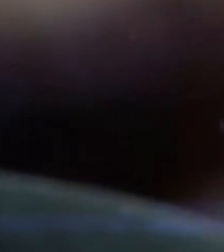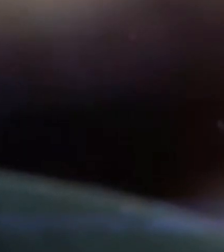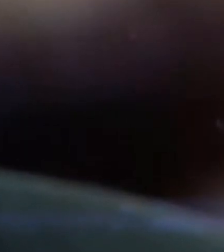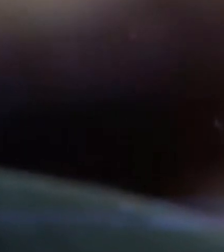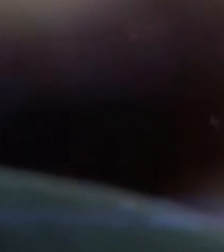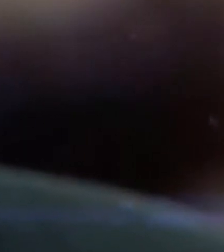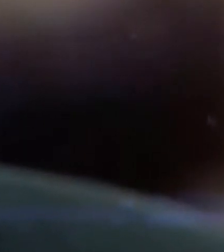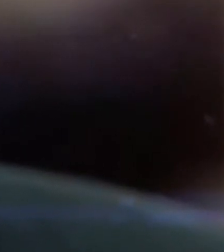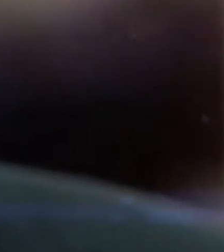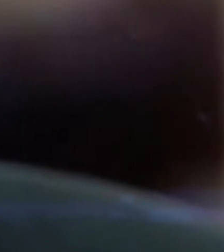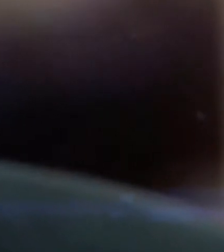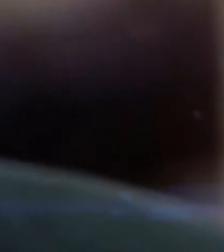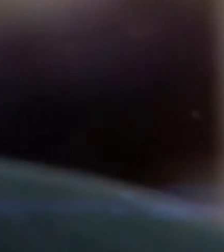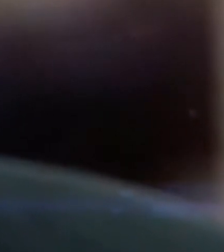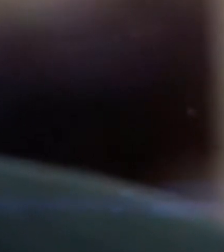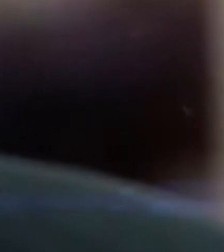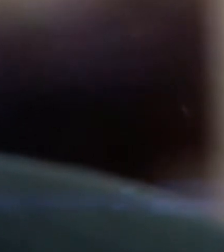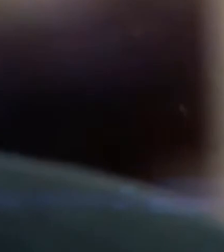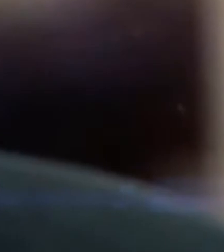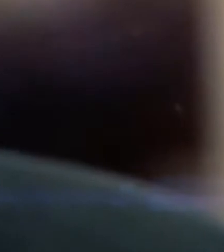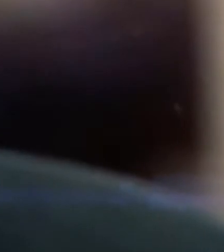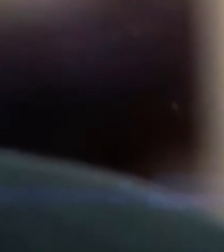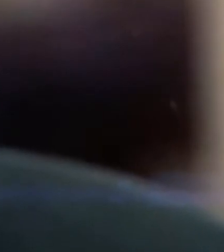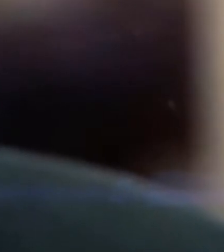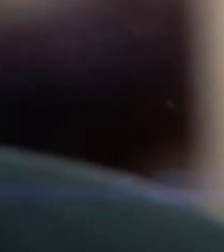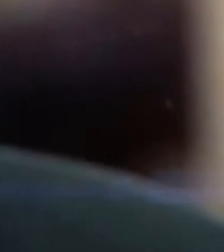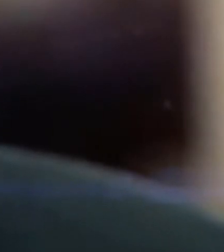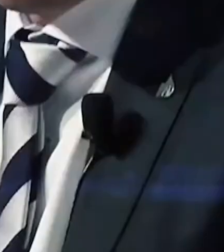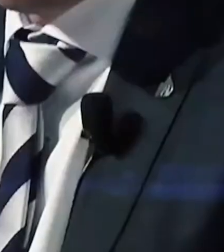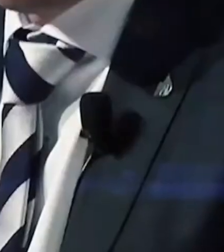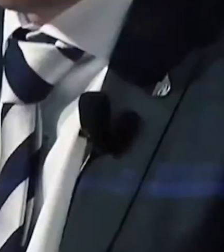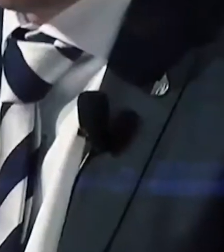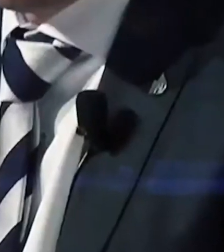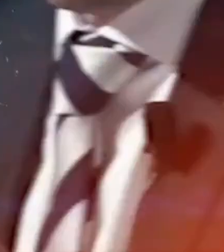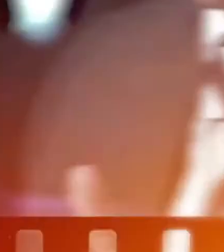una planta que se encontraba dieciocho años fuera de operación.